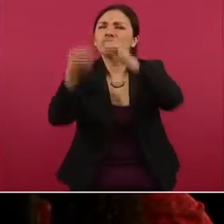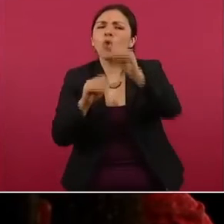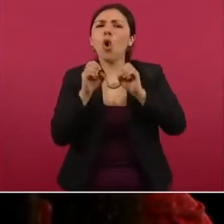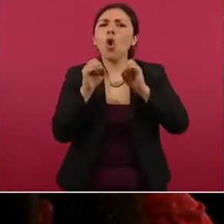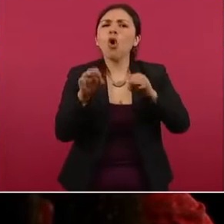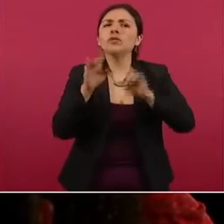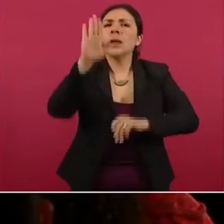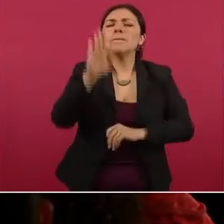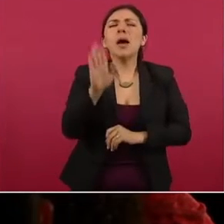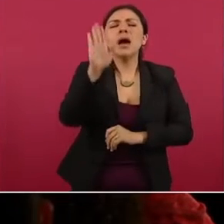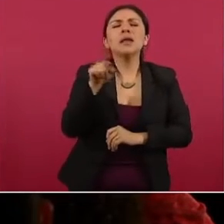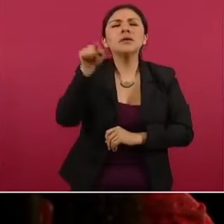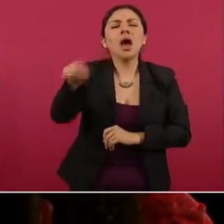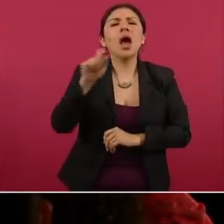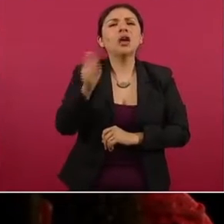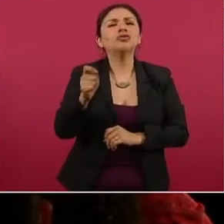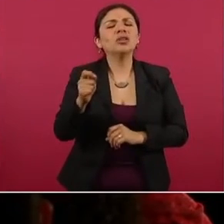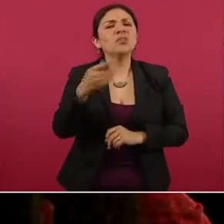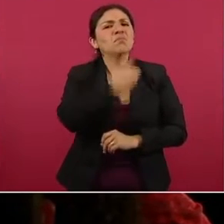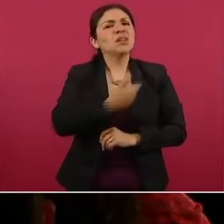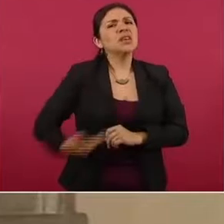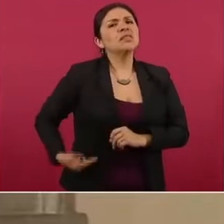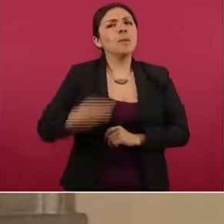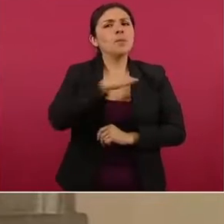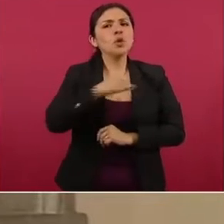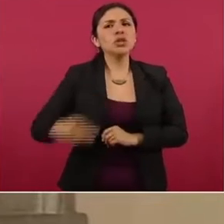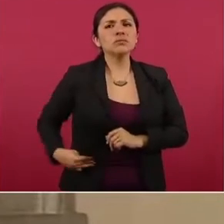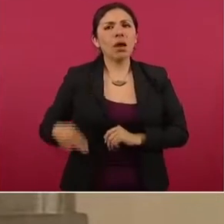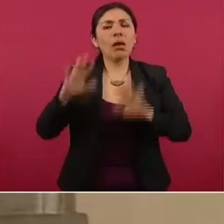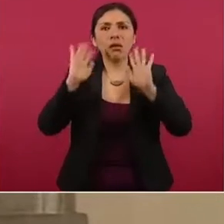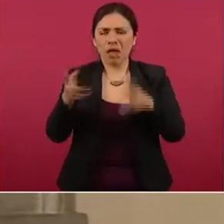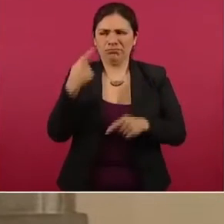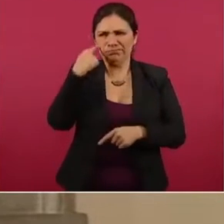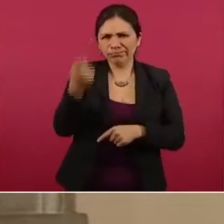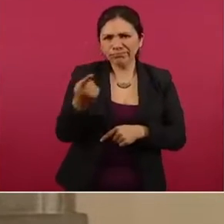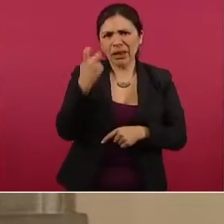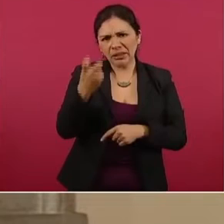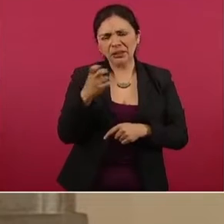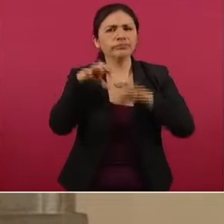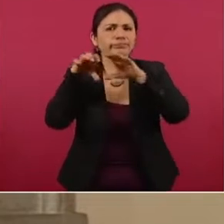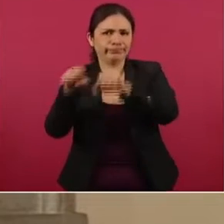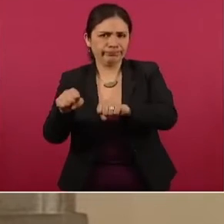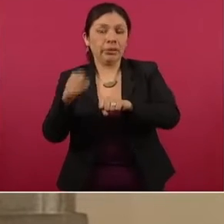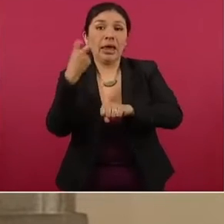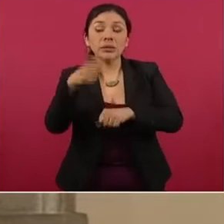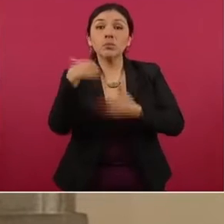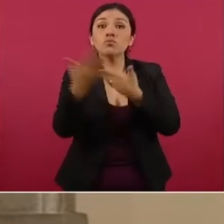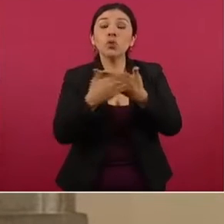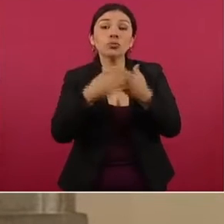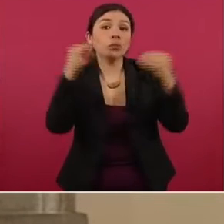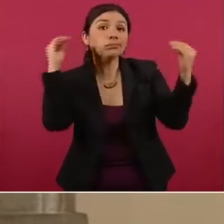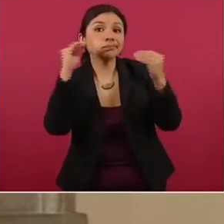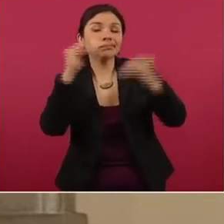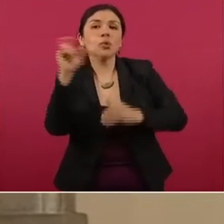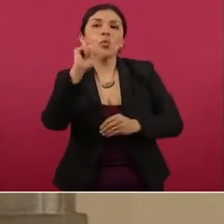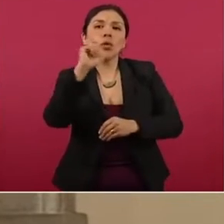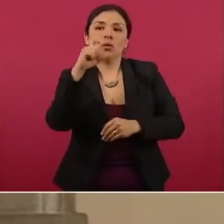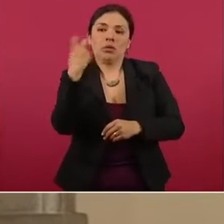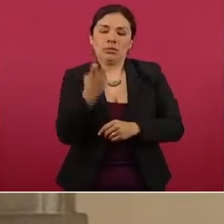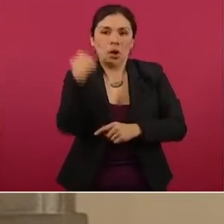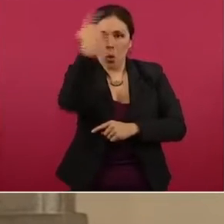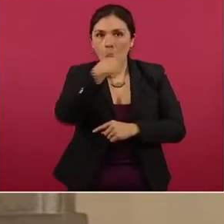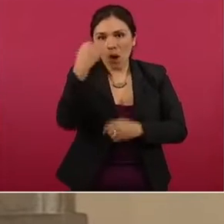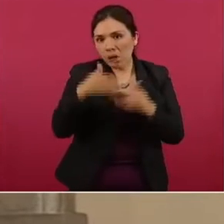Fue detenido y la audiencia para la vinculación a procesos se celebrará en las próximas horas.